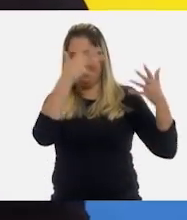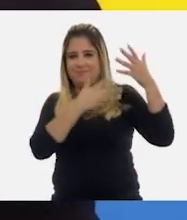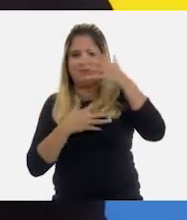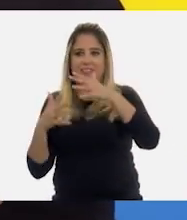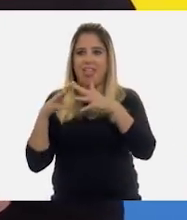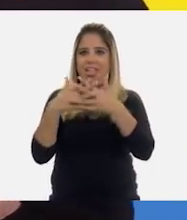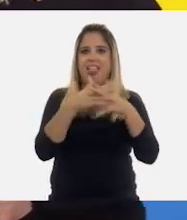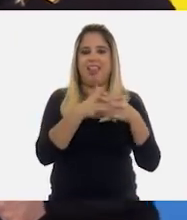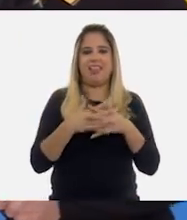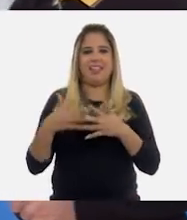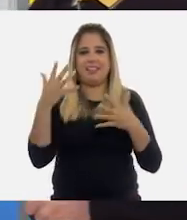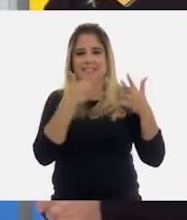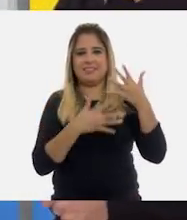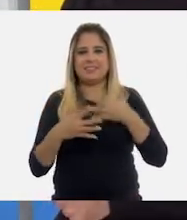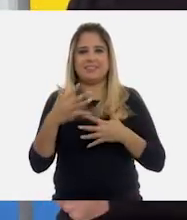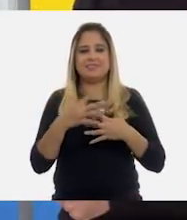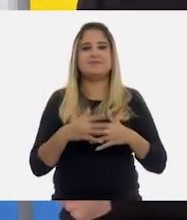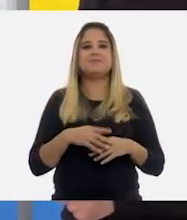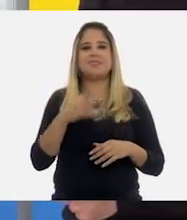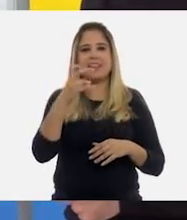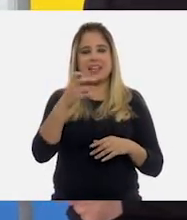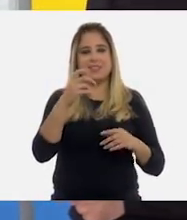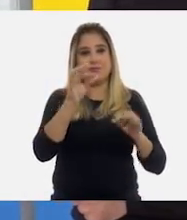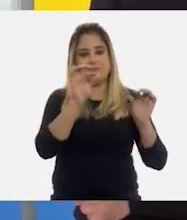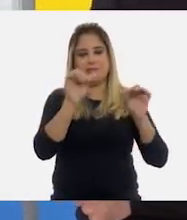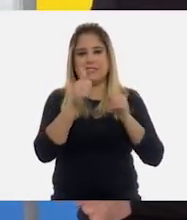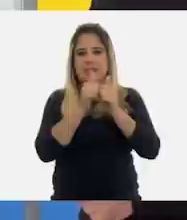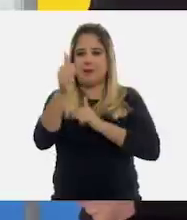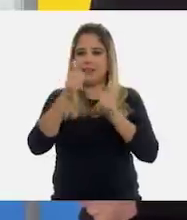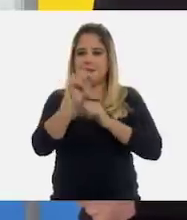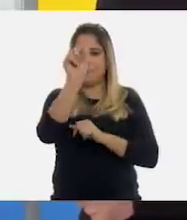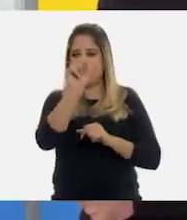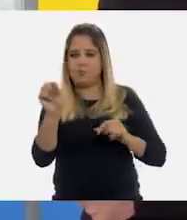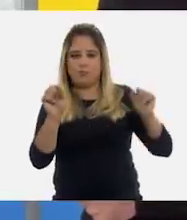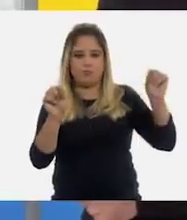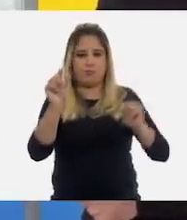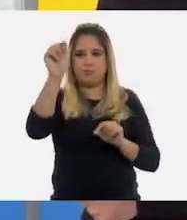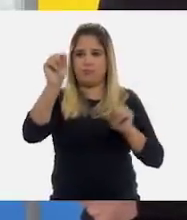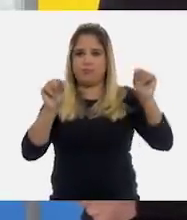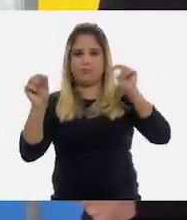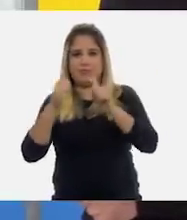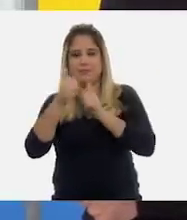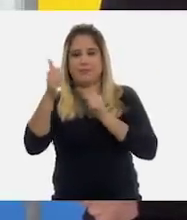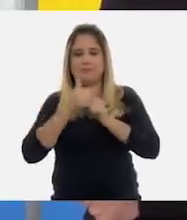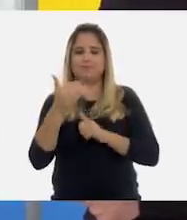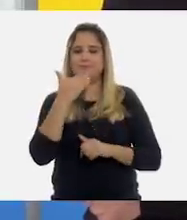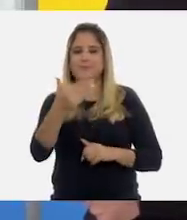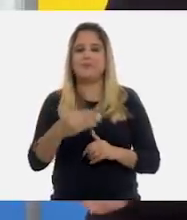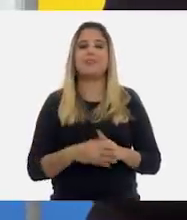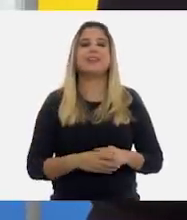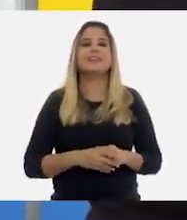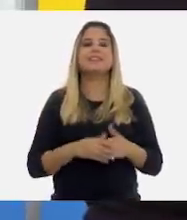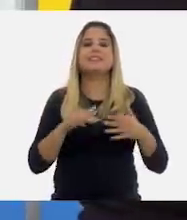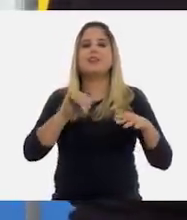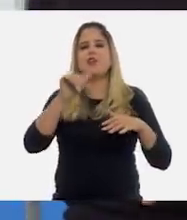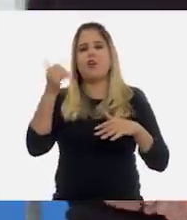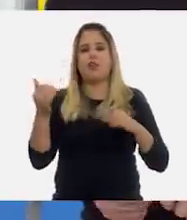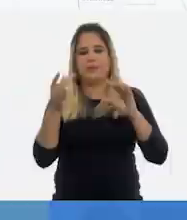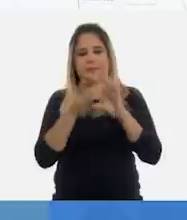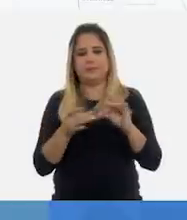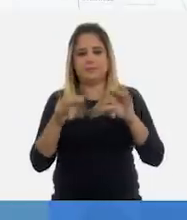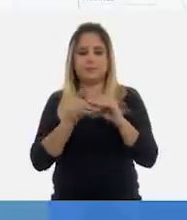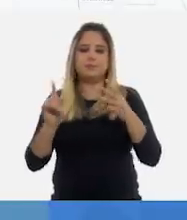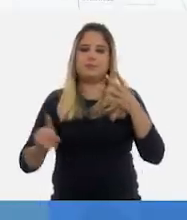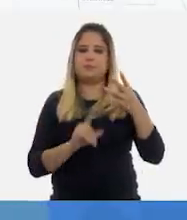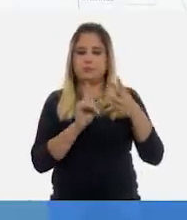voy a complicar. Así es. Por eso son las tripas de gato. Muy bien. Muy bien. La siguiente definición